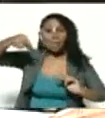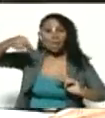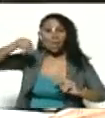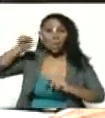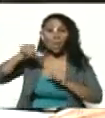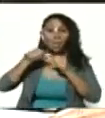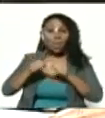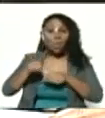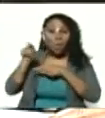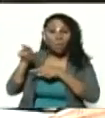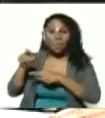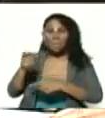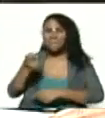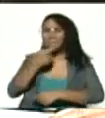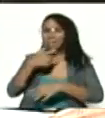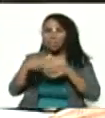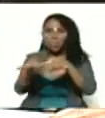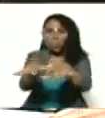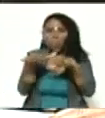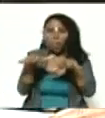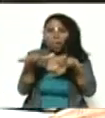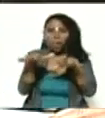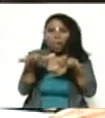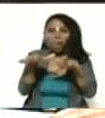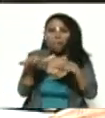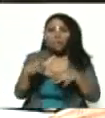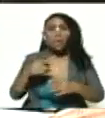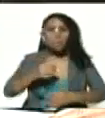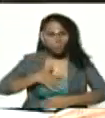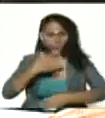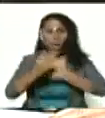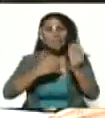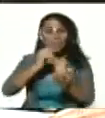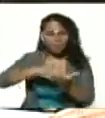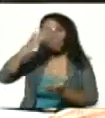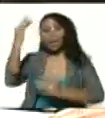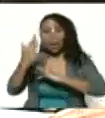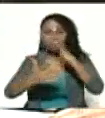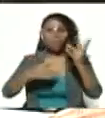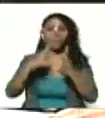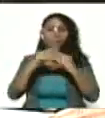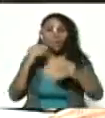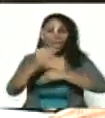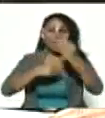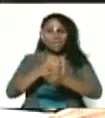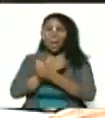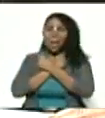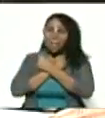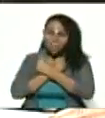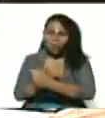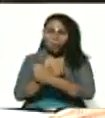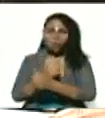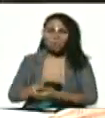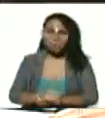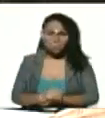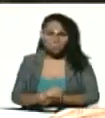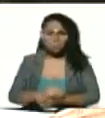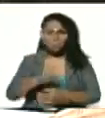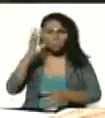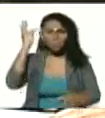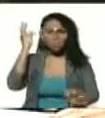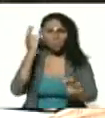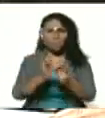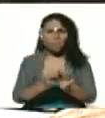quedado allí es una hermosura se pueden hacer milagros cuando todo se hace con amor con fe